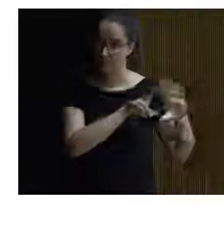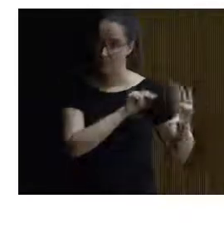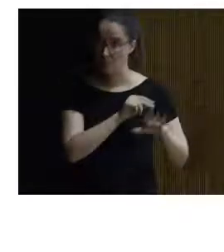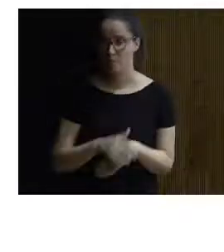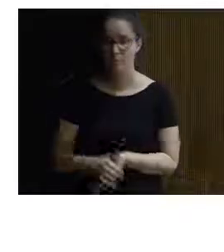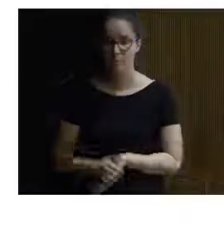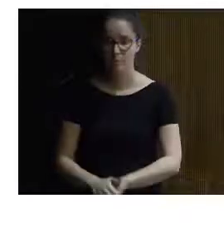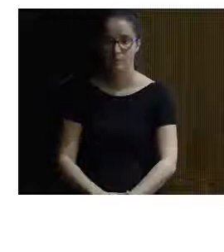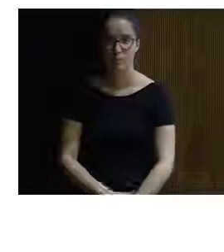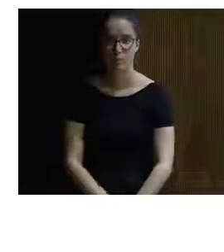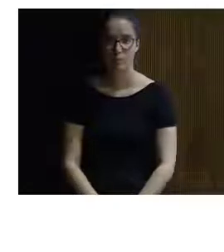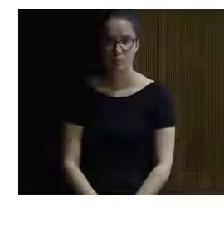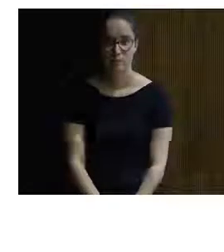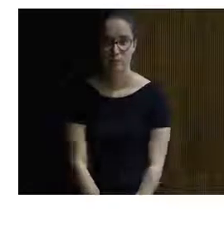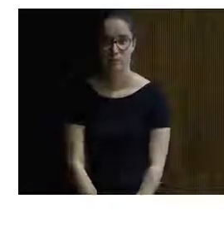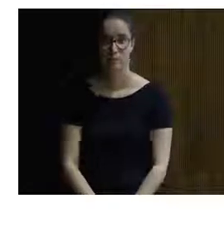vídeo...